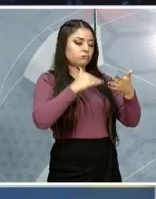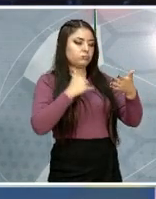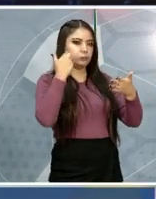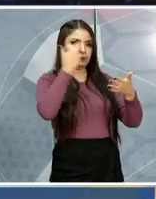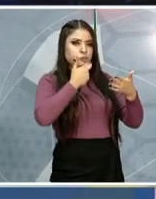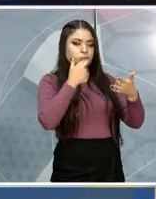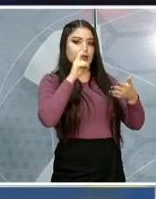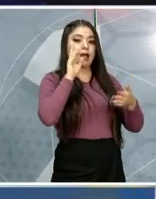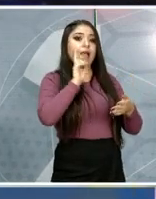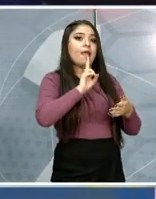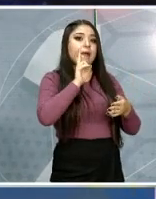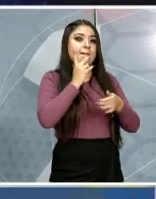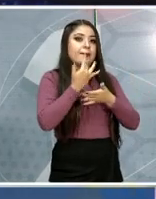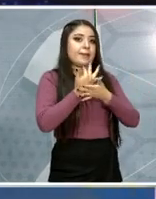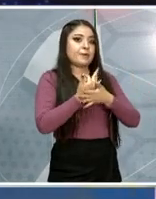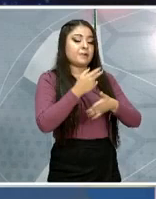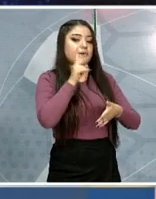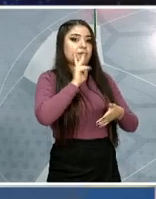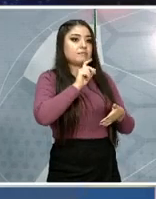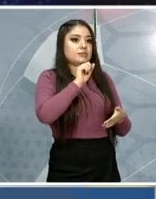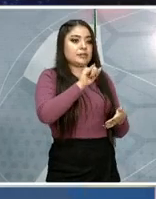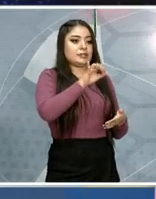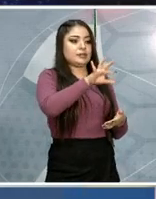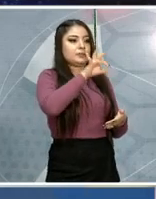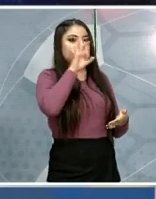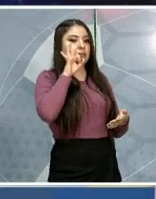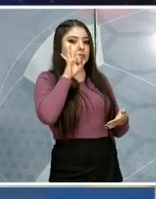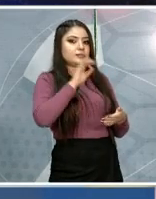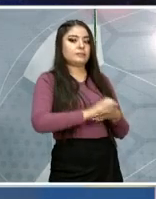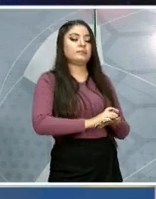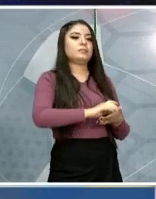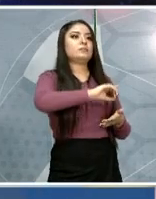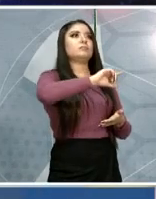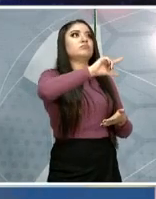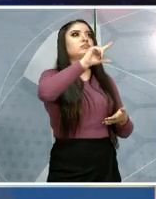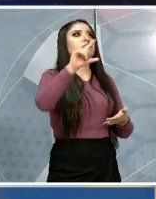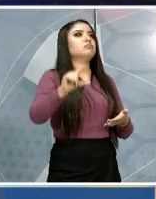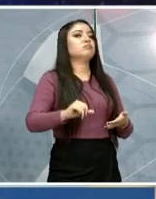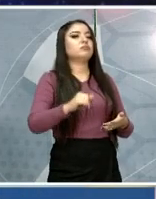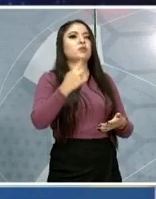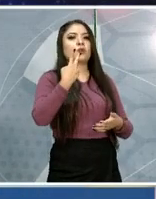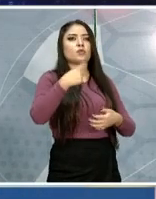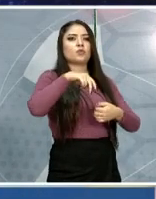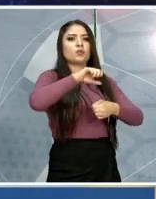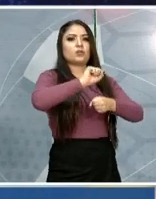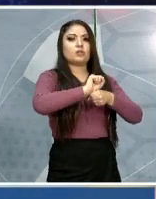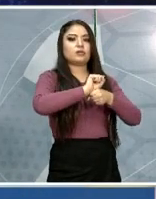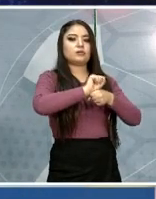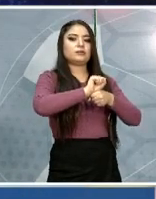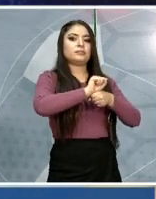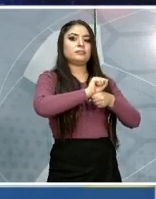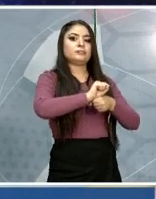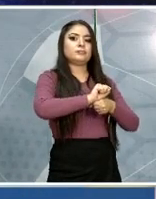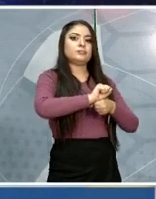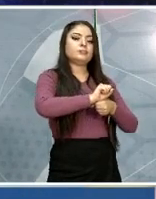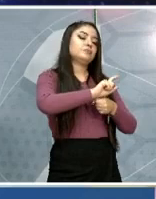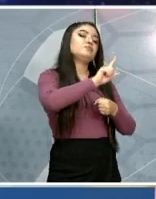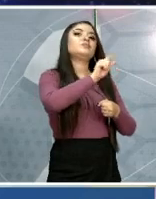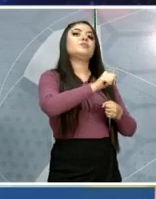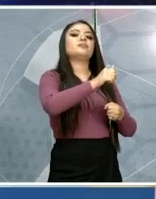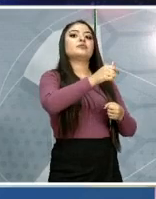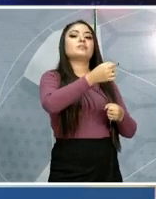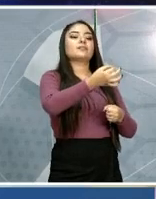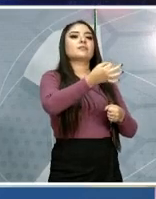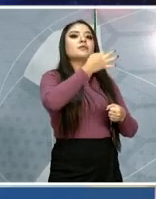seleccionada. Transcurrieron como unas dos semanas y me mandan el aviso de que fui seleccionada